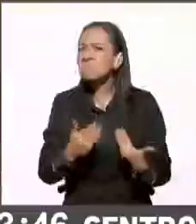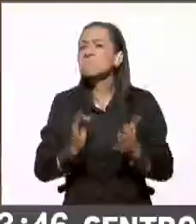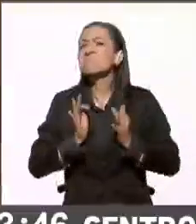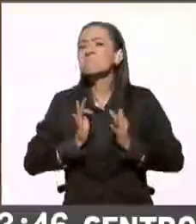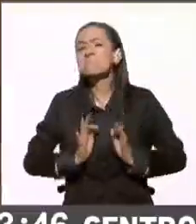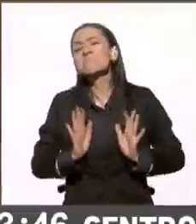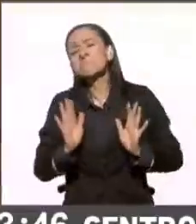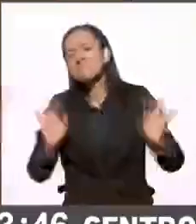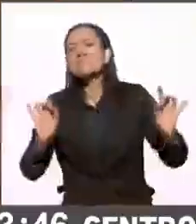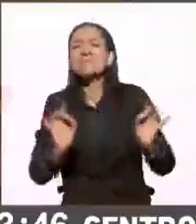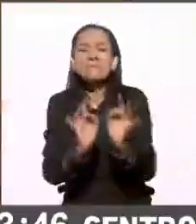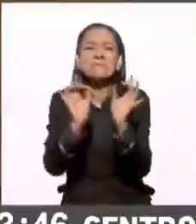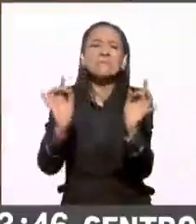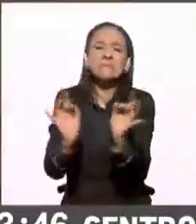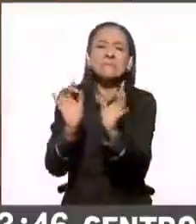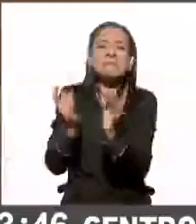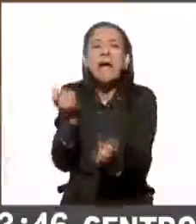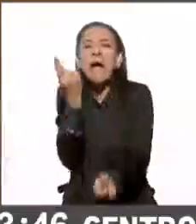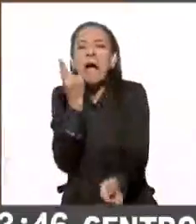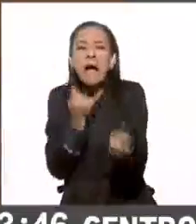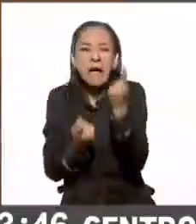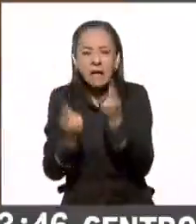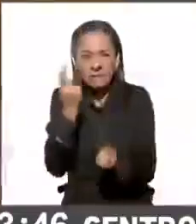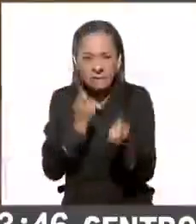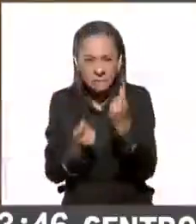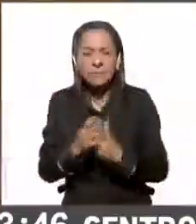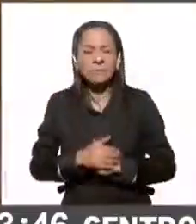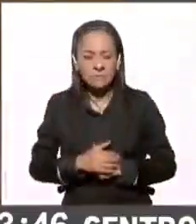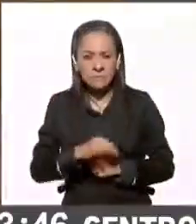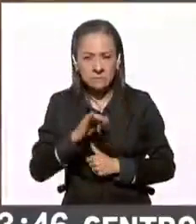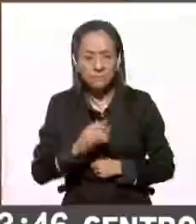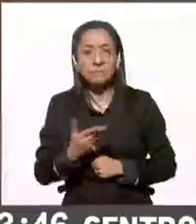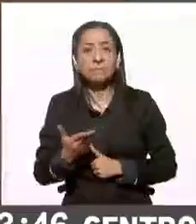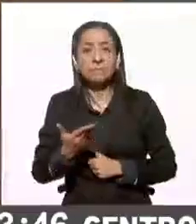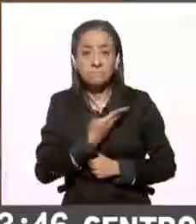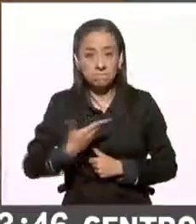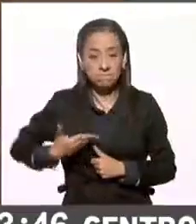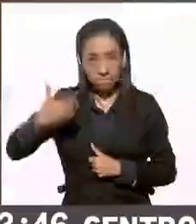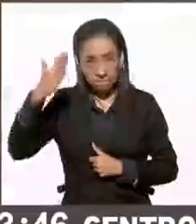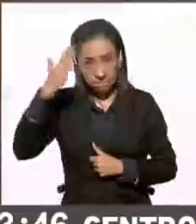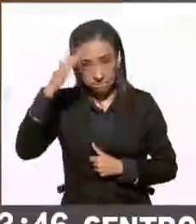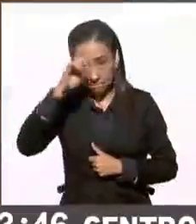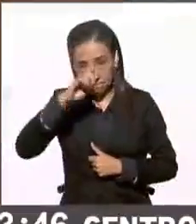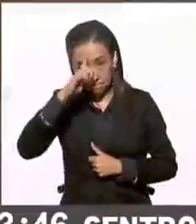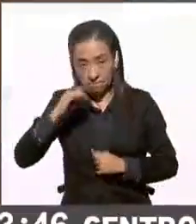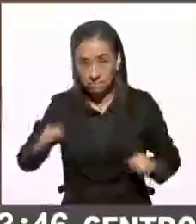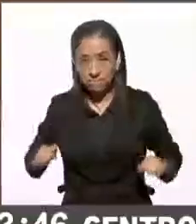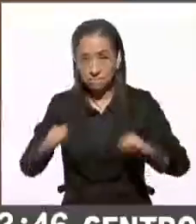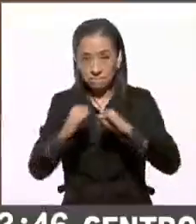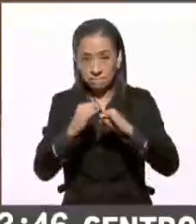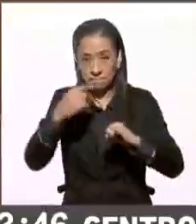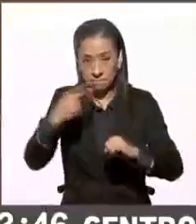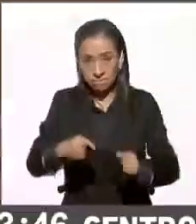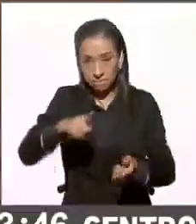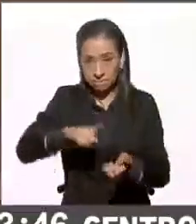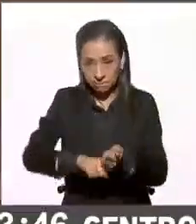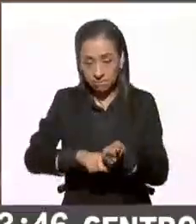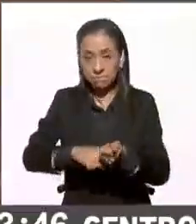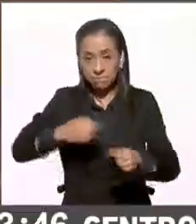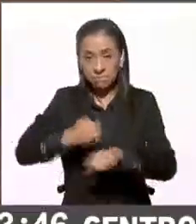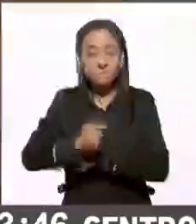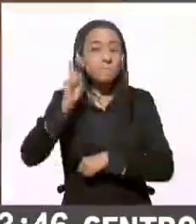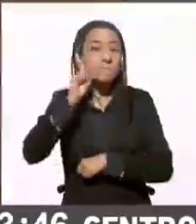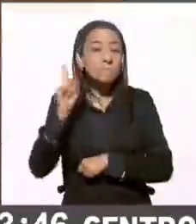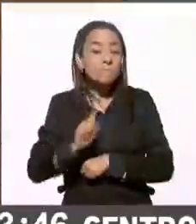registraron algunos incidentes, el consejero presidente del Instituto Electoral del Estado de Zacatecas señaló que